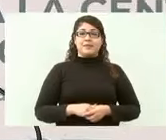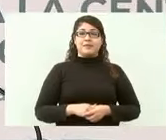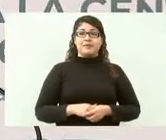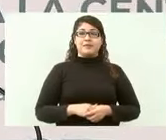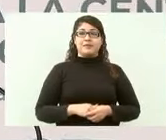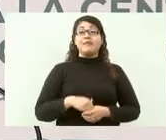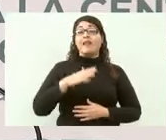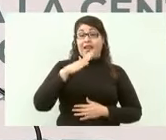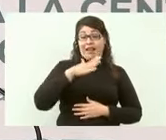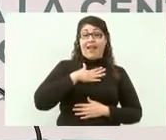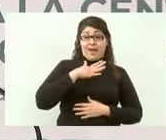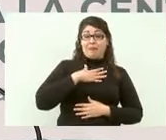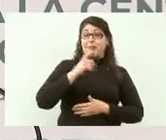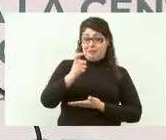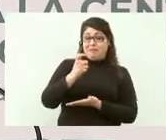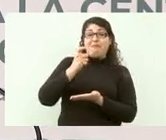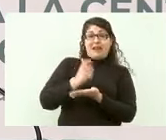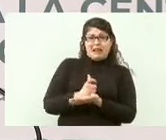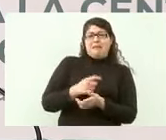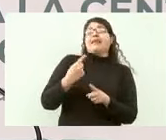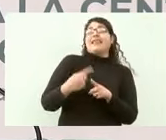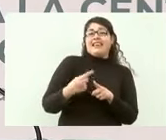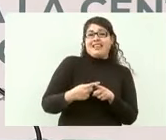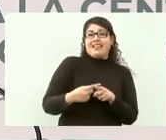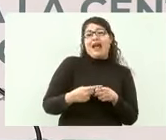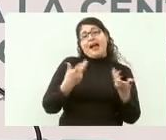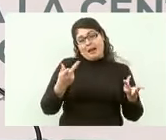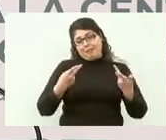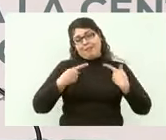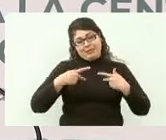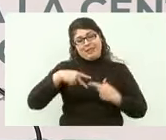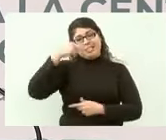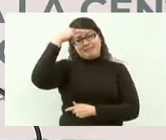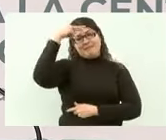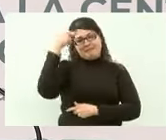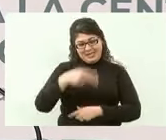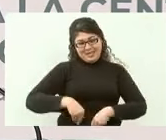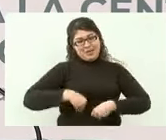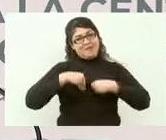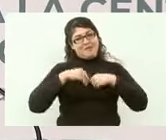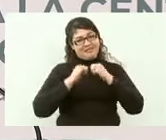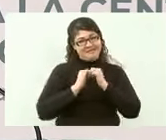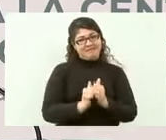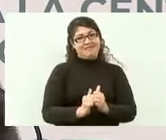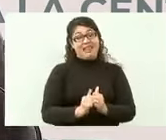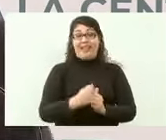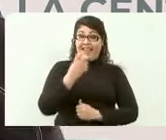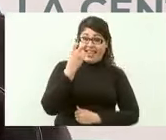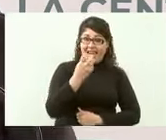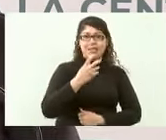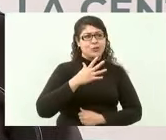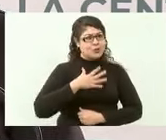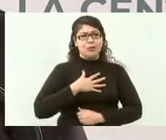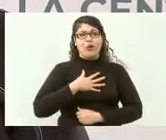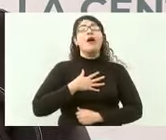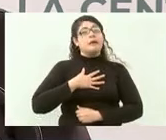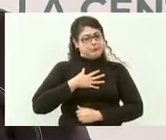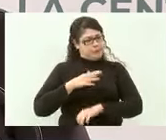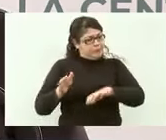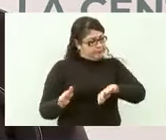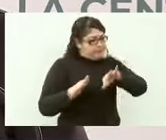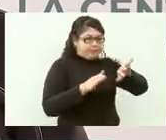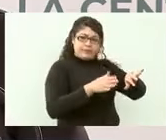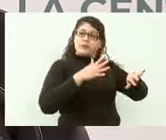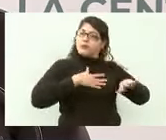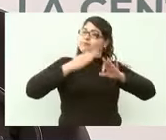mí me pagan los mexicanos para servirles y por eso tengo que defender el interés